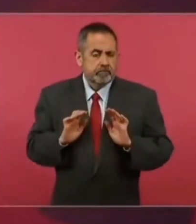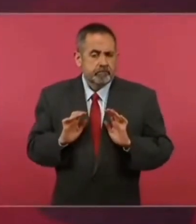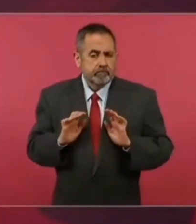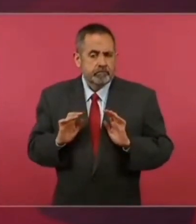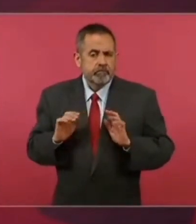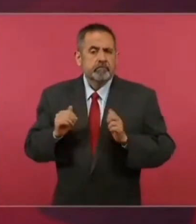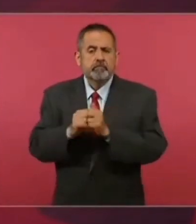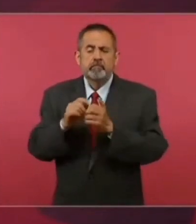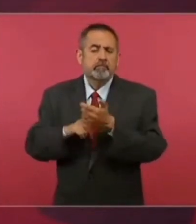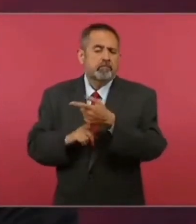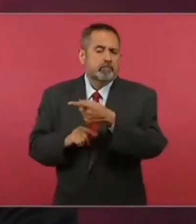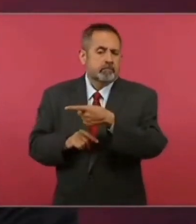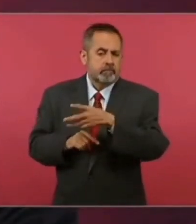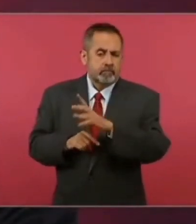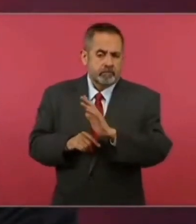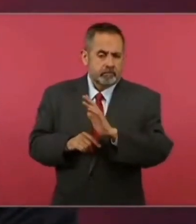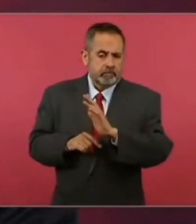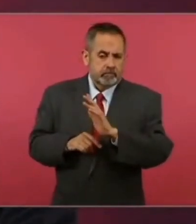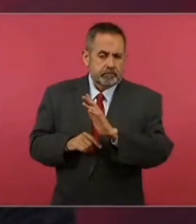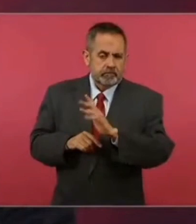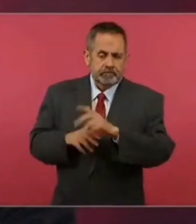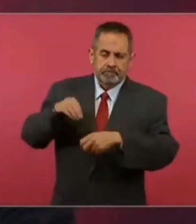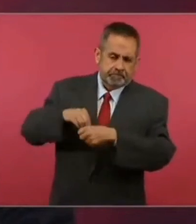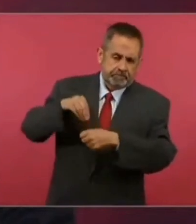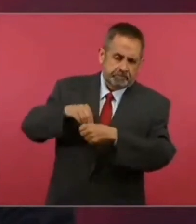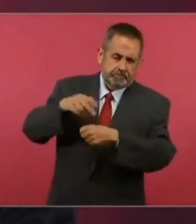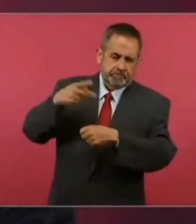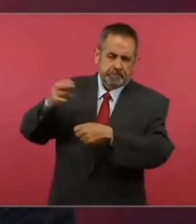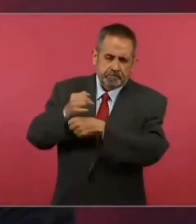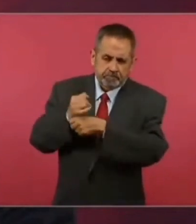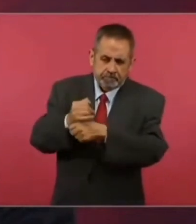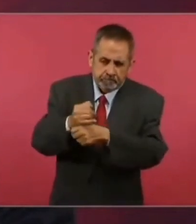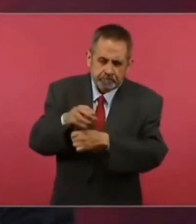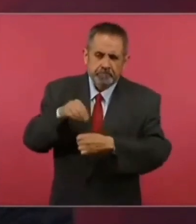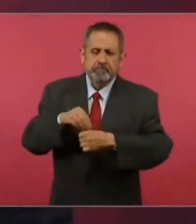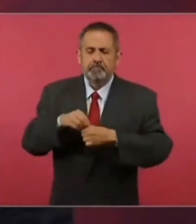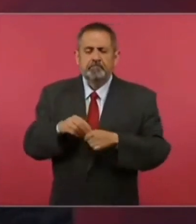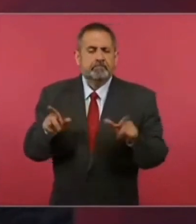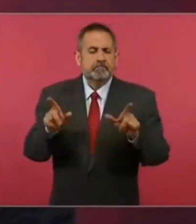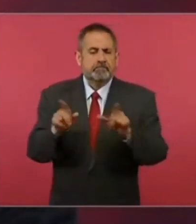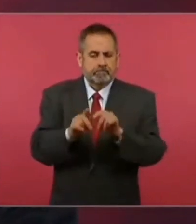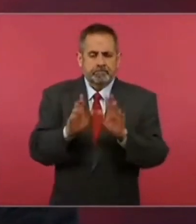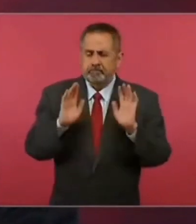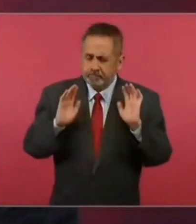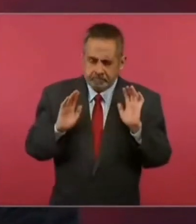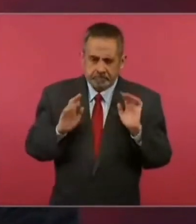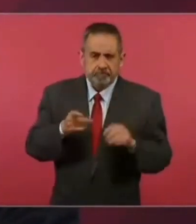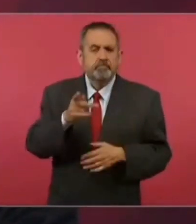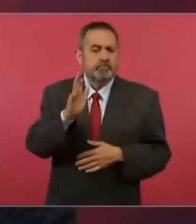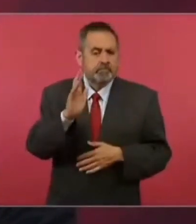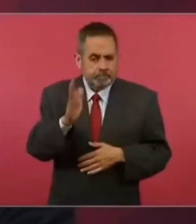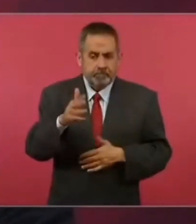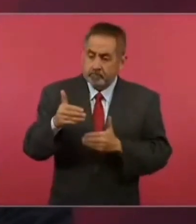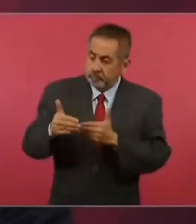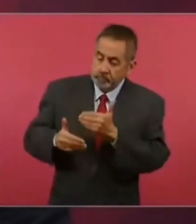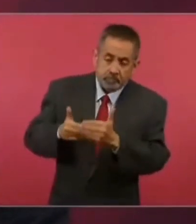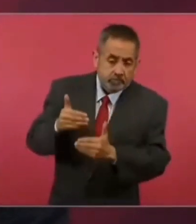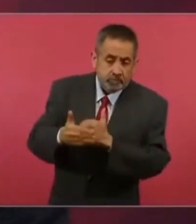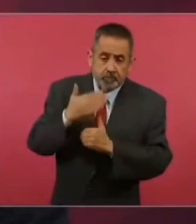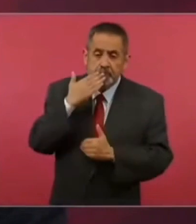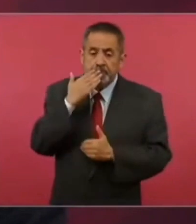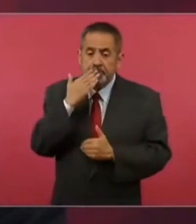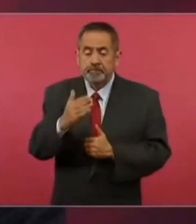secrecía de este caso, pero ya se está avanzando.